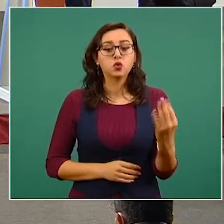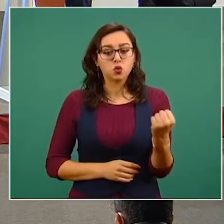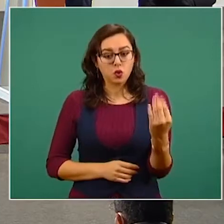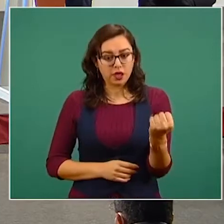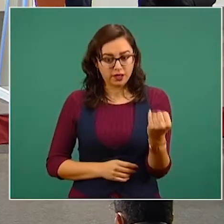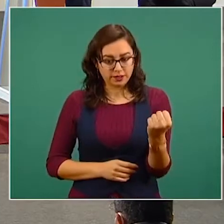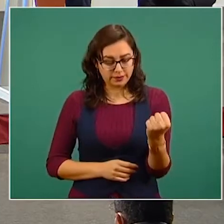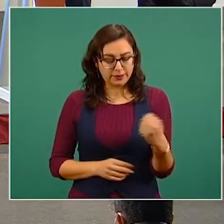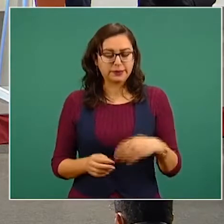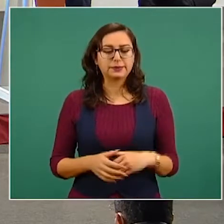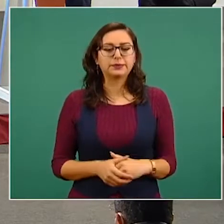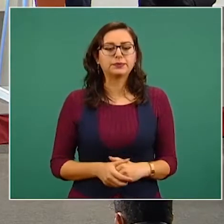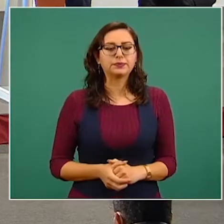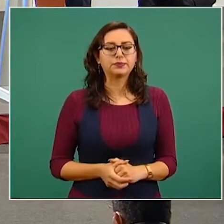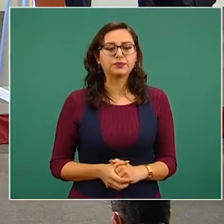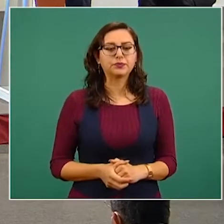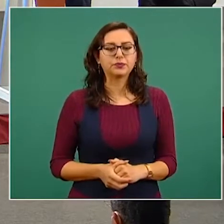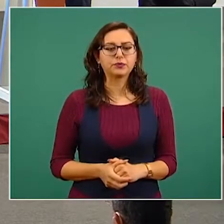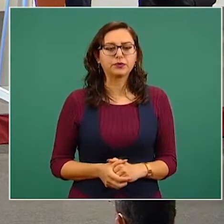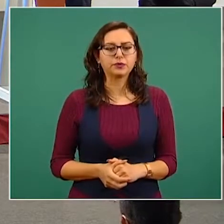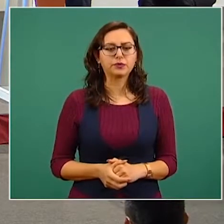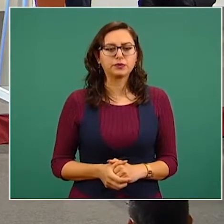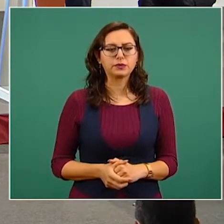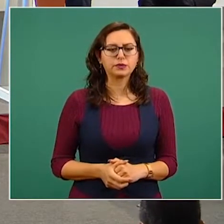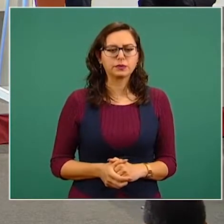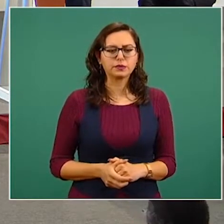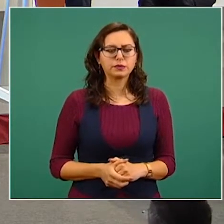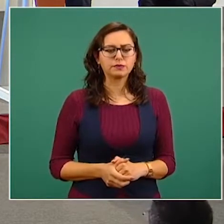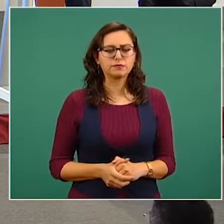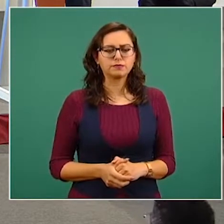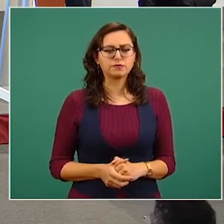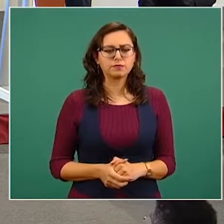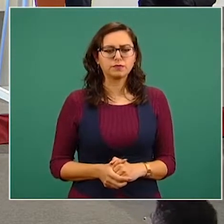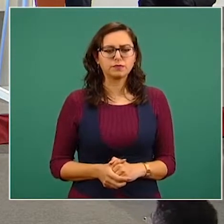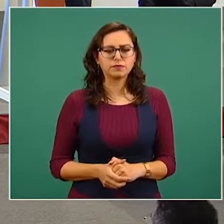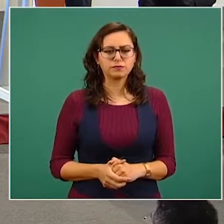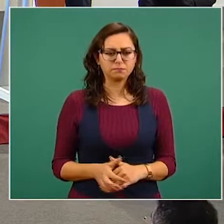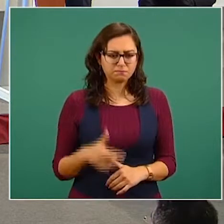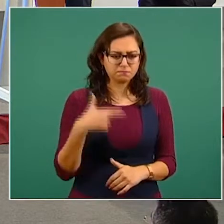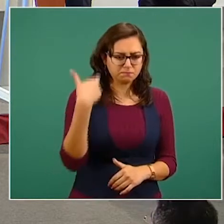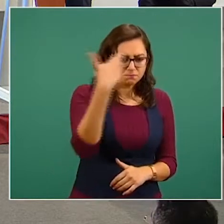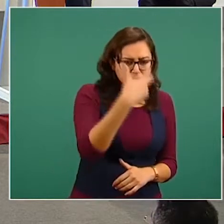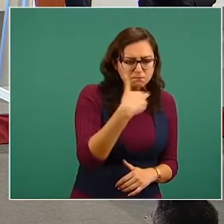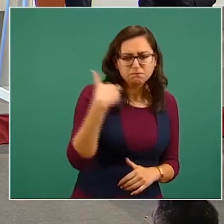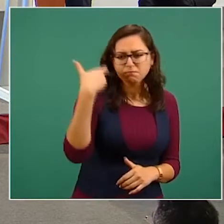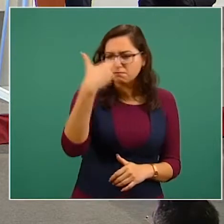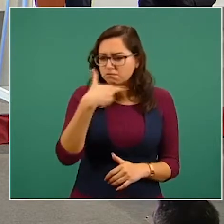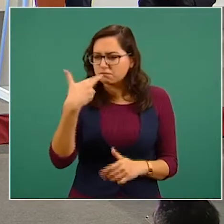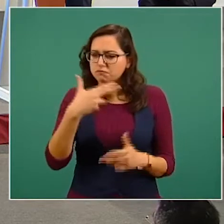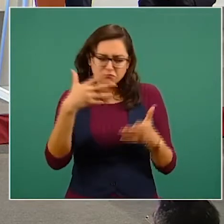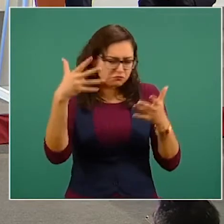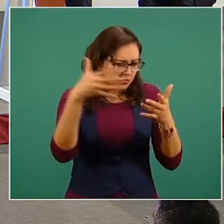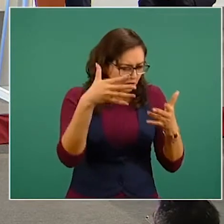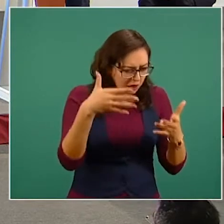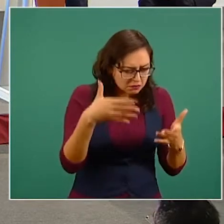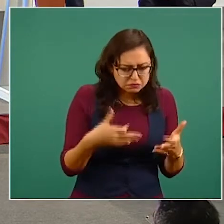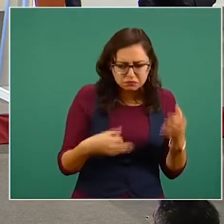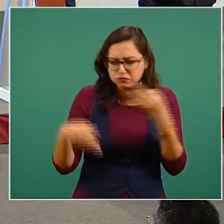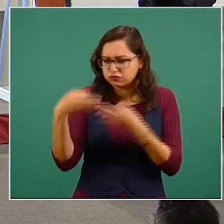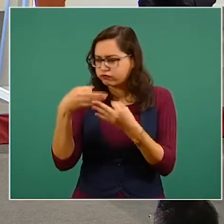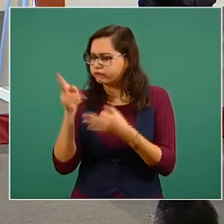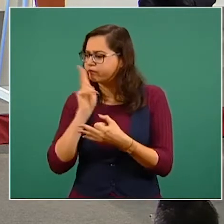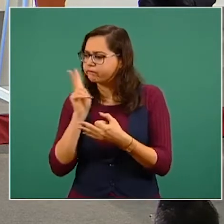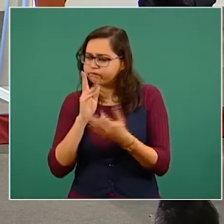Del análisis correspondiente se llegó a la conclusión de que el general Salvador